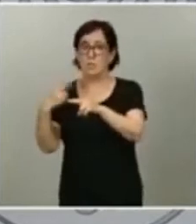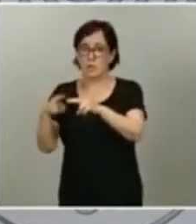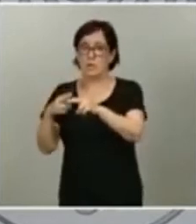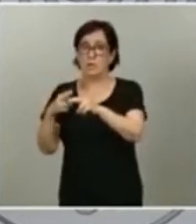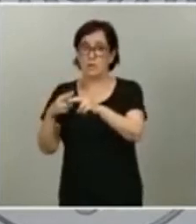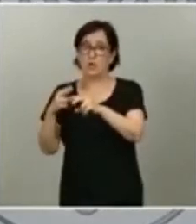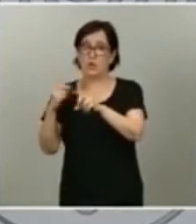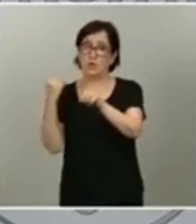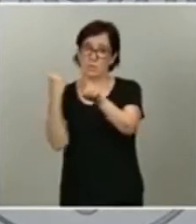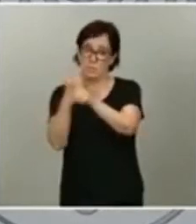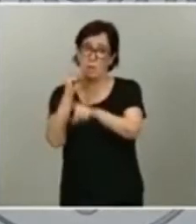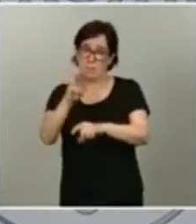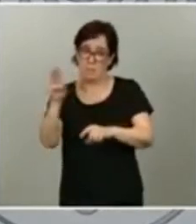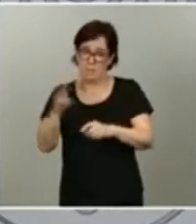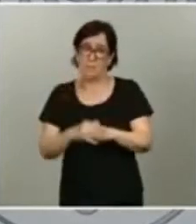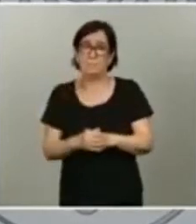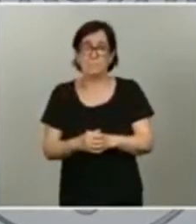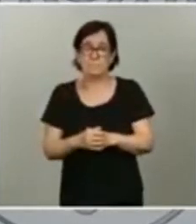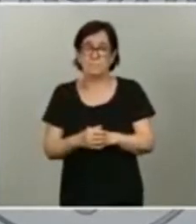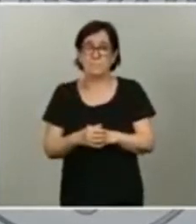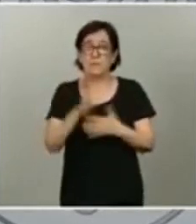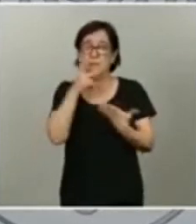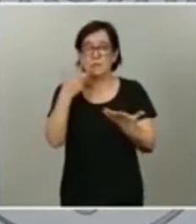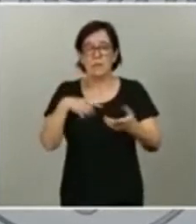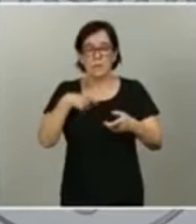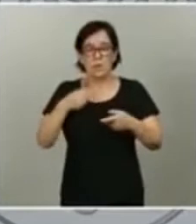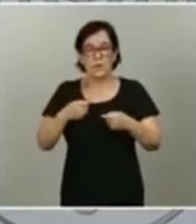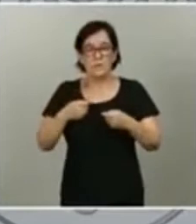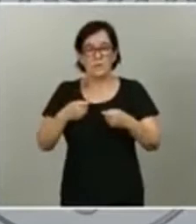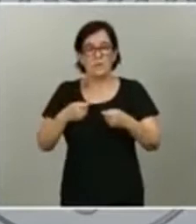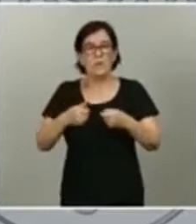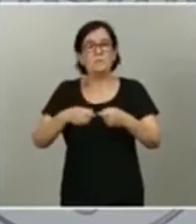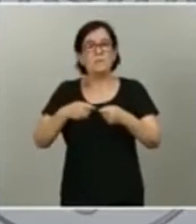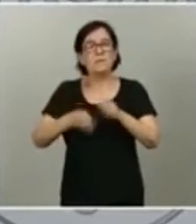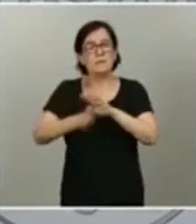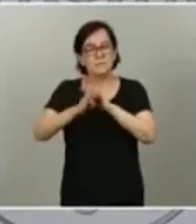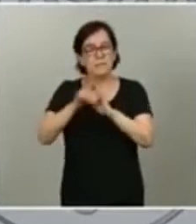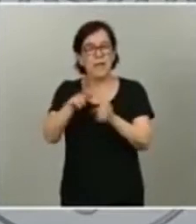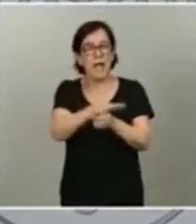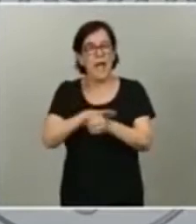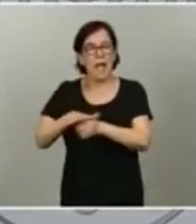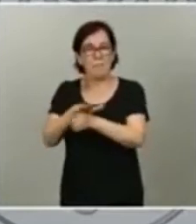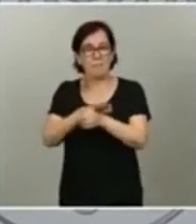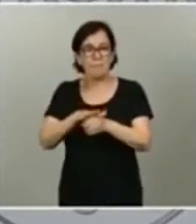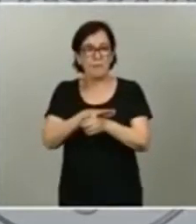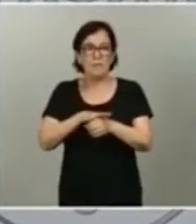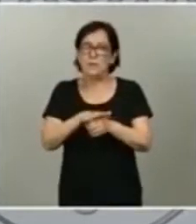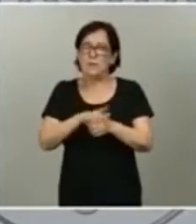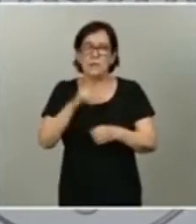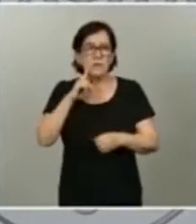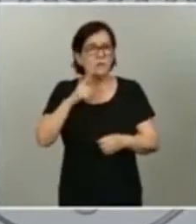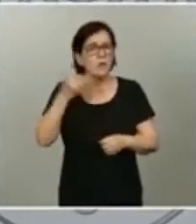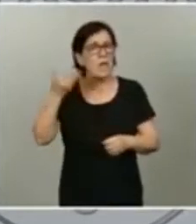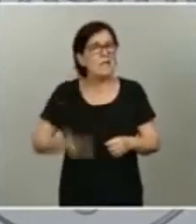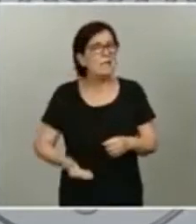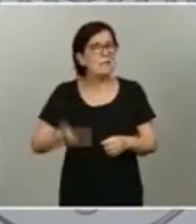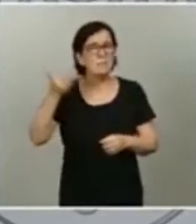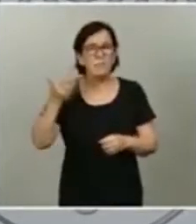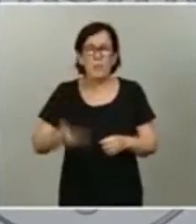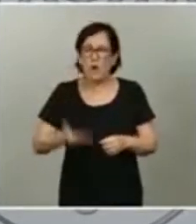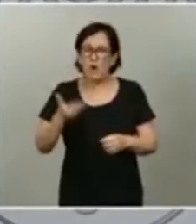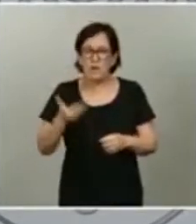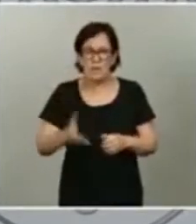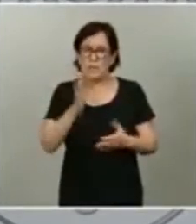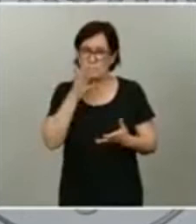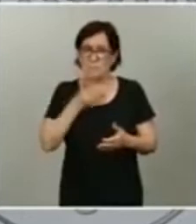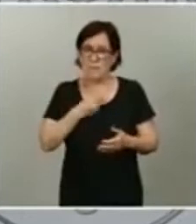Ojalá, por tanto, podamos extender estas cuestiones a ámbitos que en este momento son importantísimos, críticos para España,